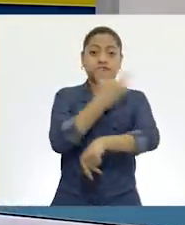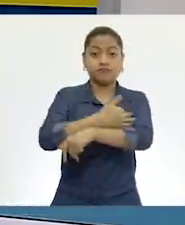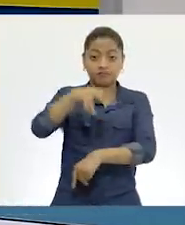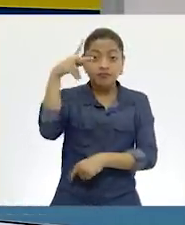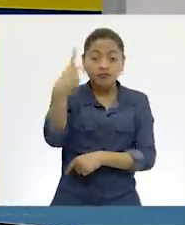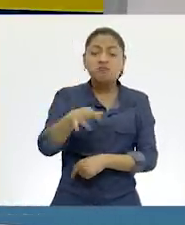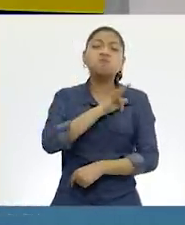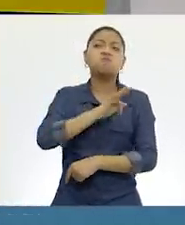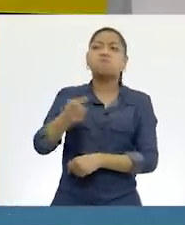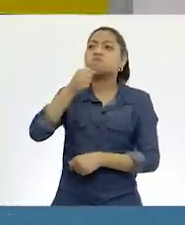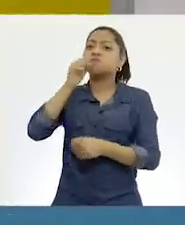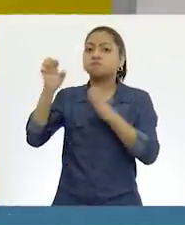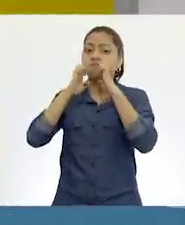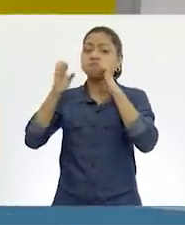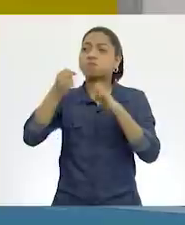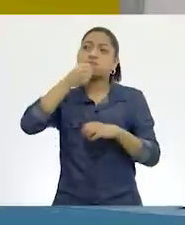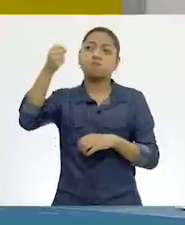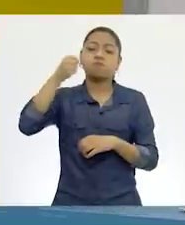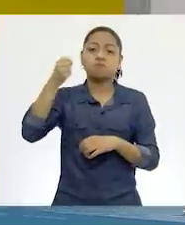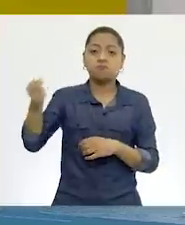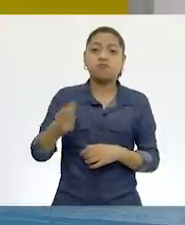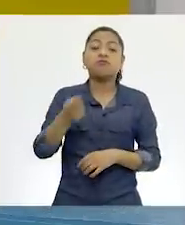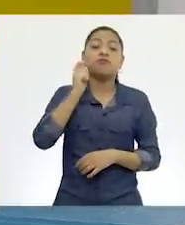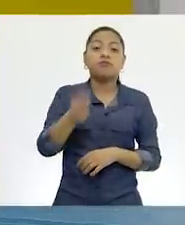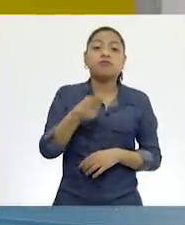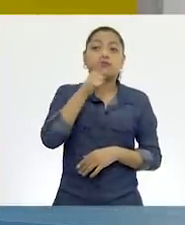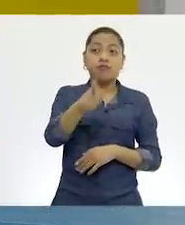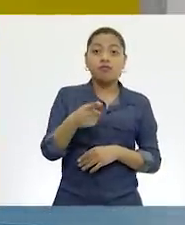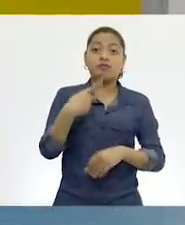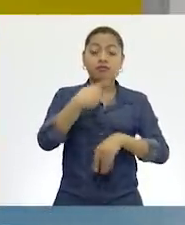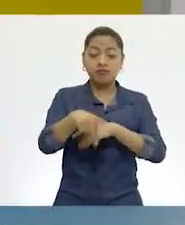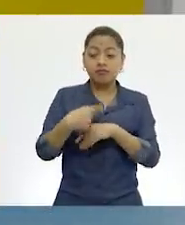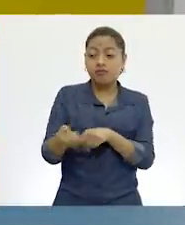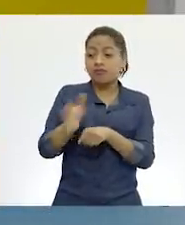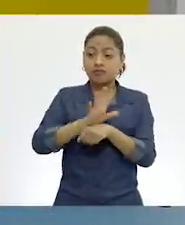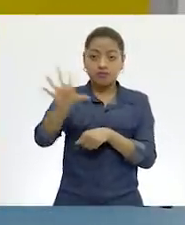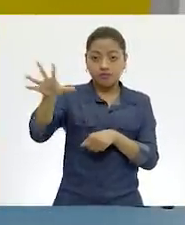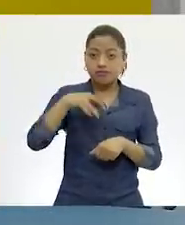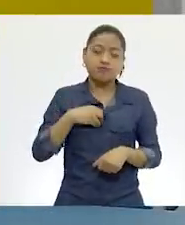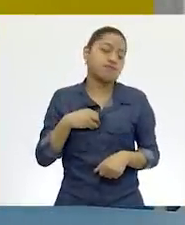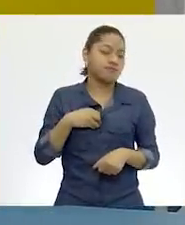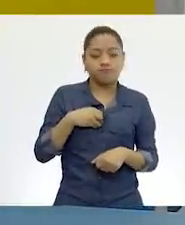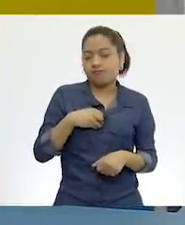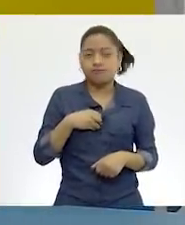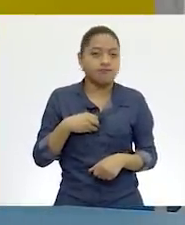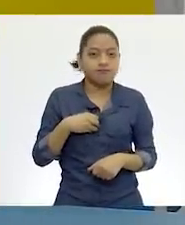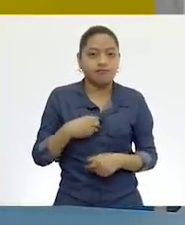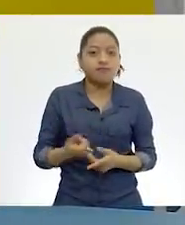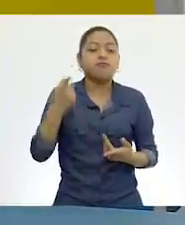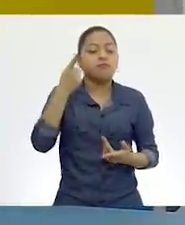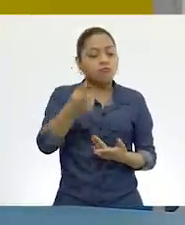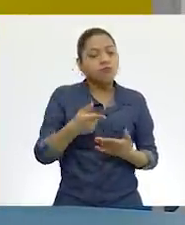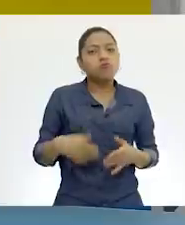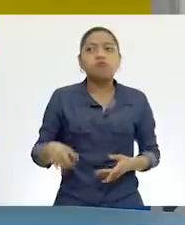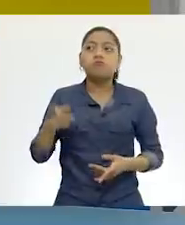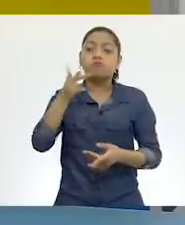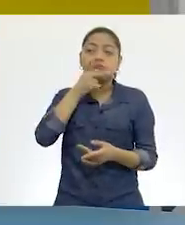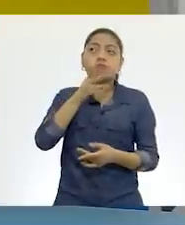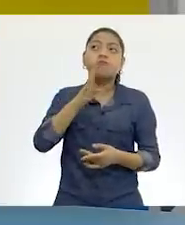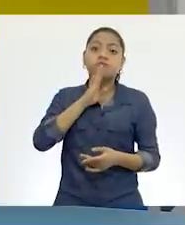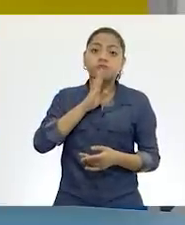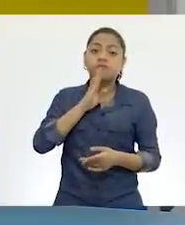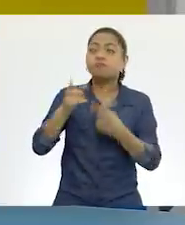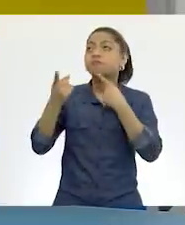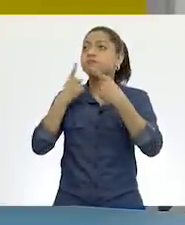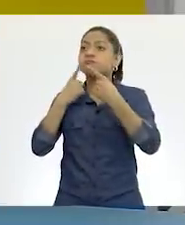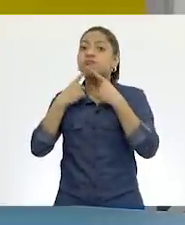a alguien de la comunidad, siempre y cuando esto no represente un riesgo para ti. Entonces, aquí tendrías que comentarlo con tus papás o la